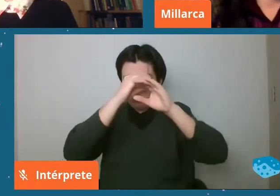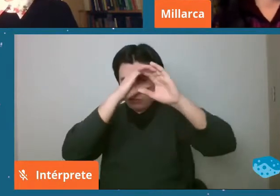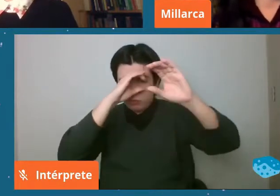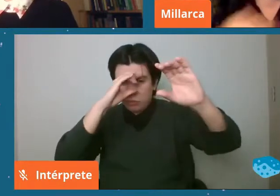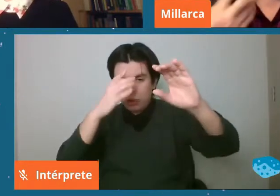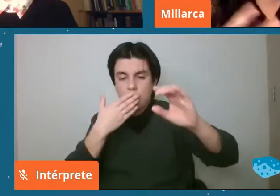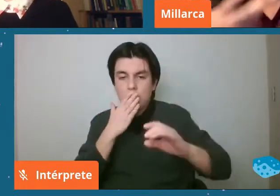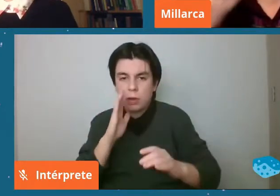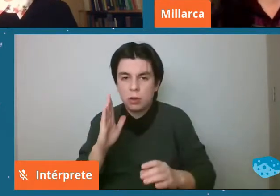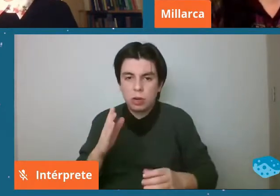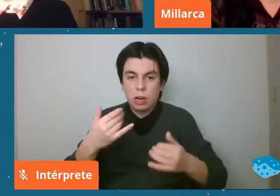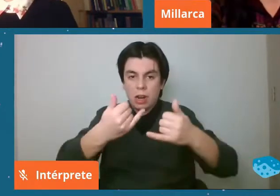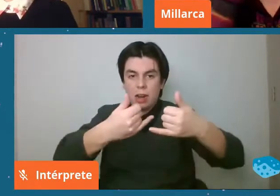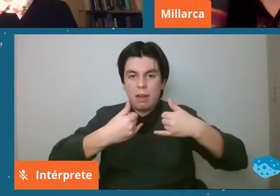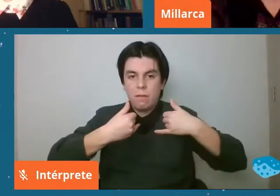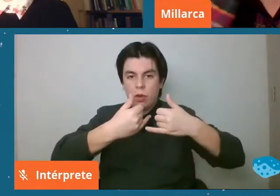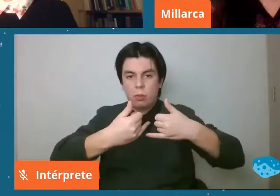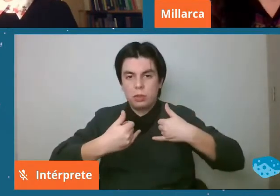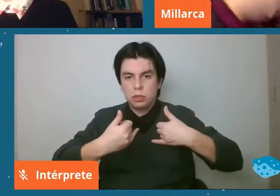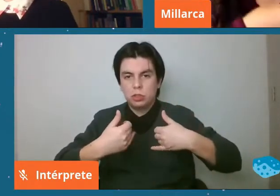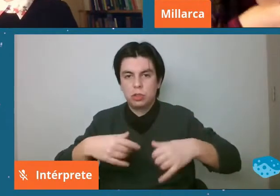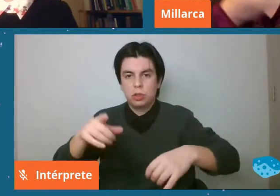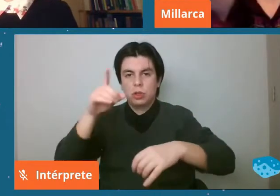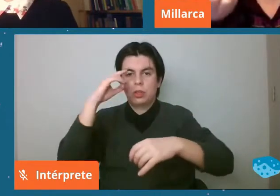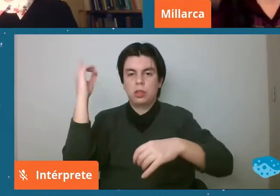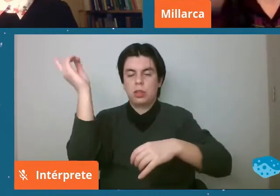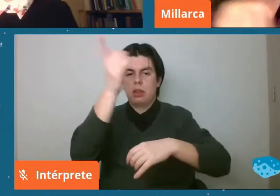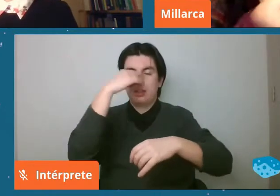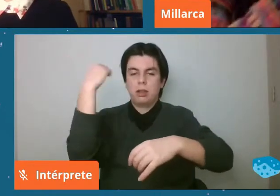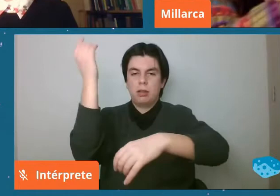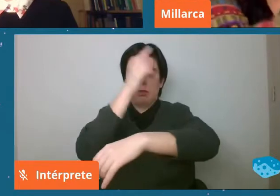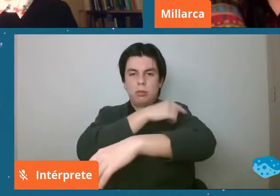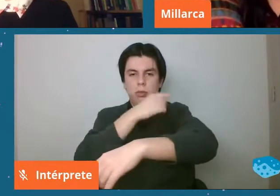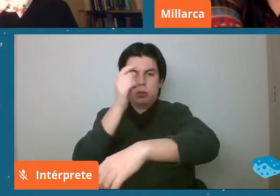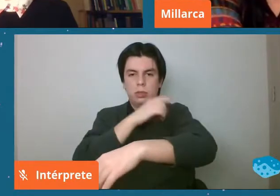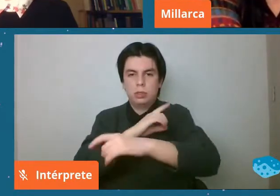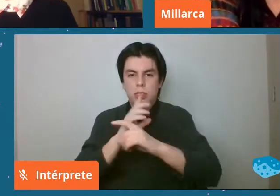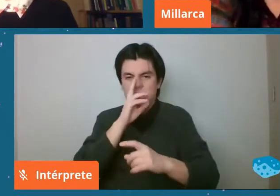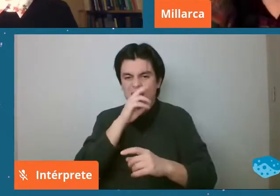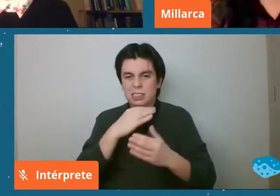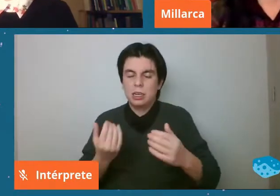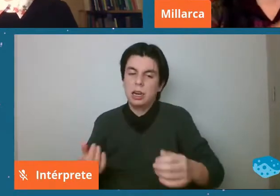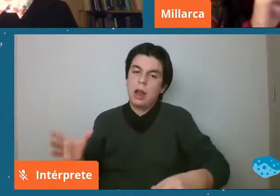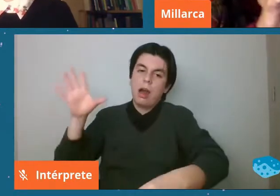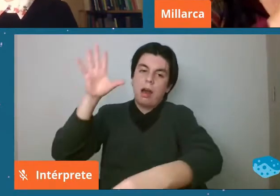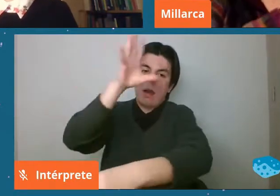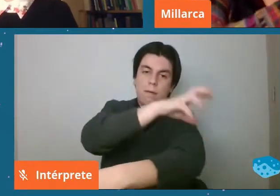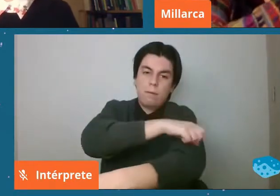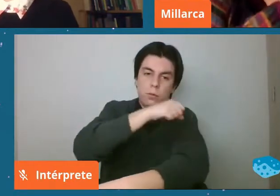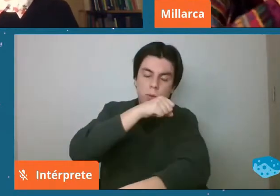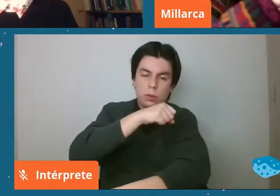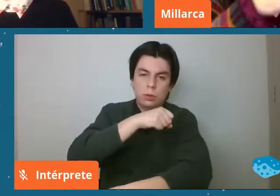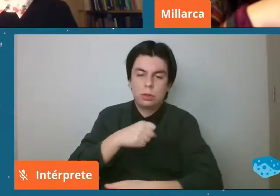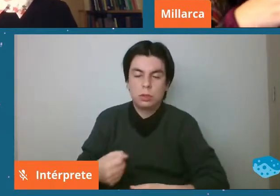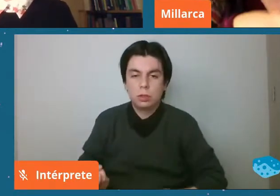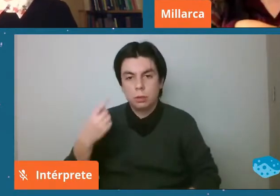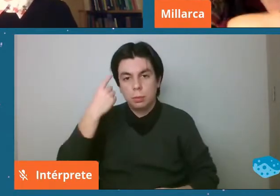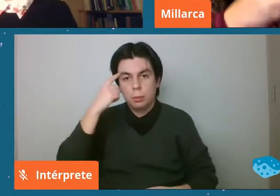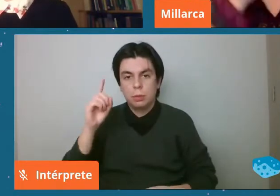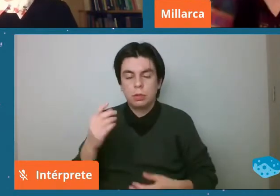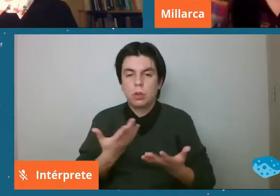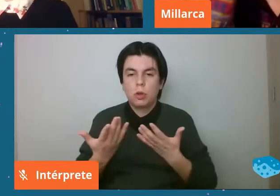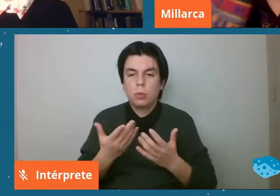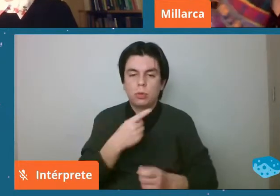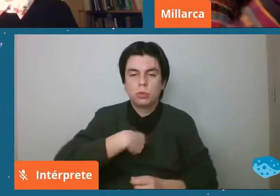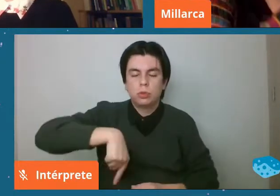puede mejorar la información que se tiene del material que está llegando sin necesidad de ir a buscar un meteorito entonces de alguna forma vamos a